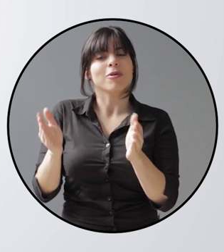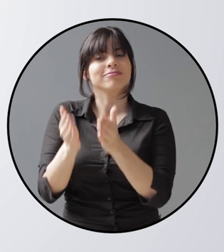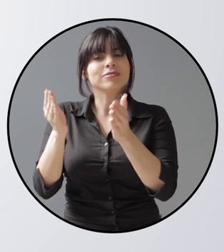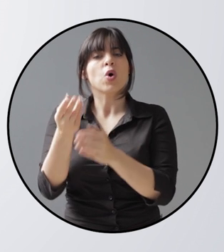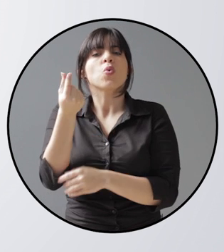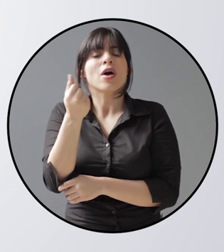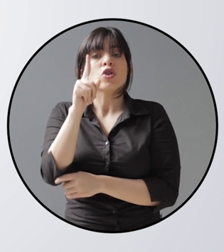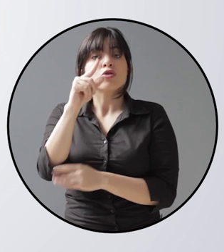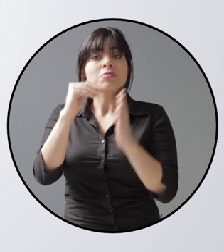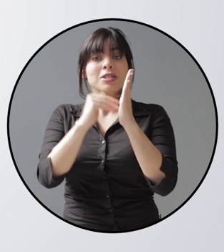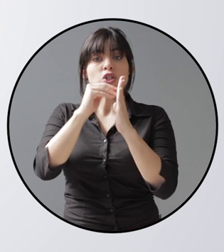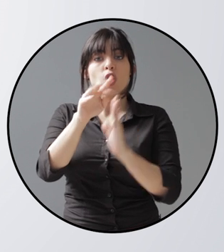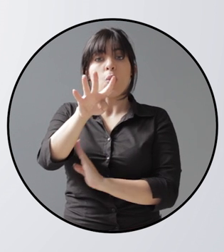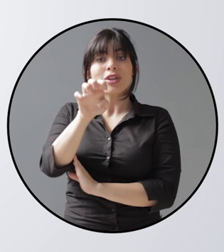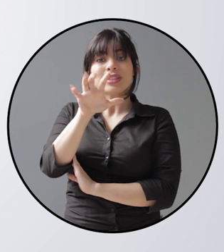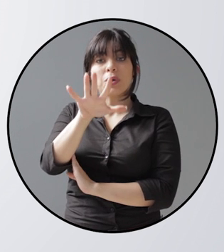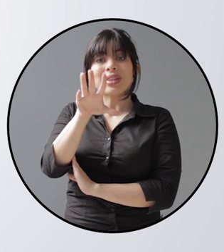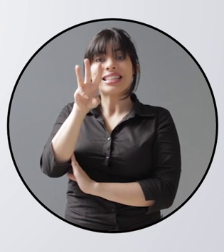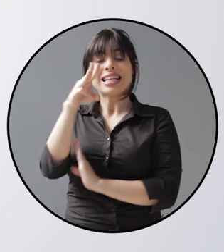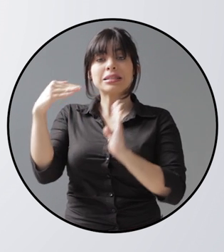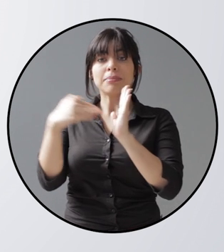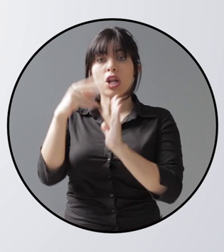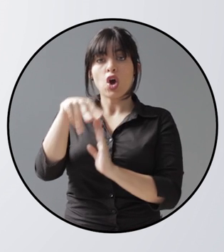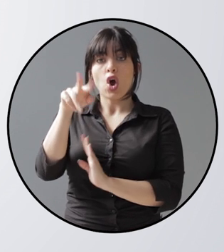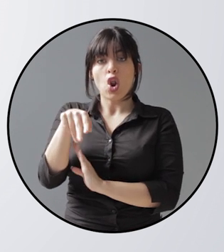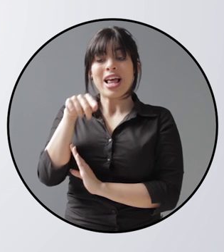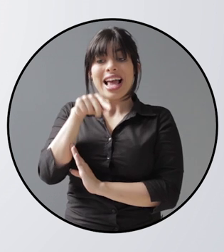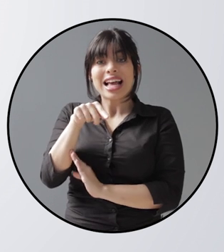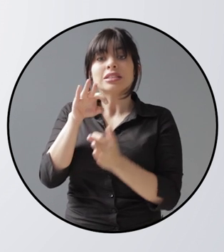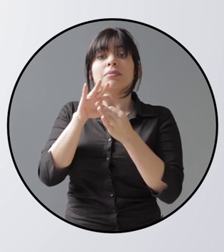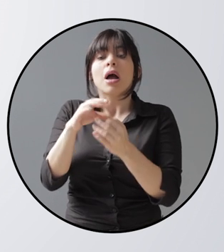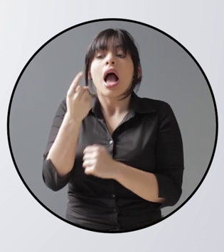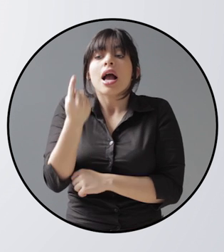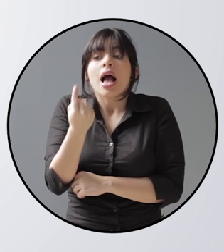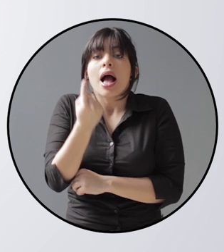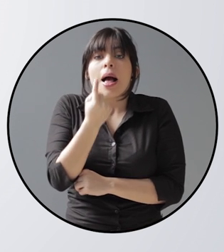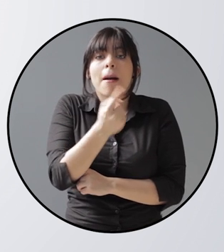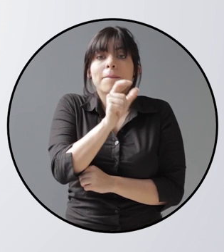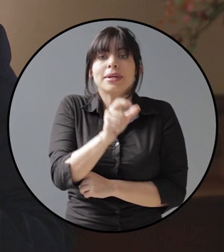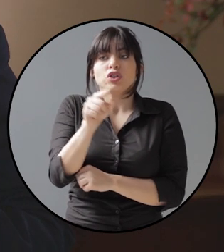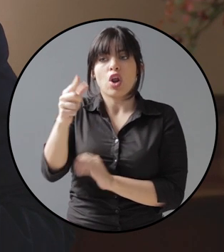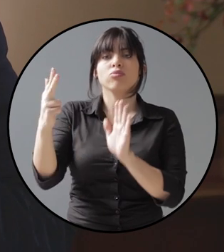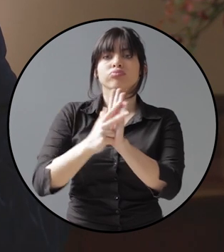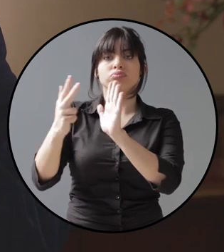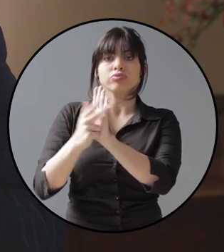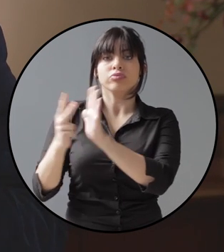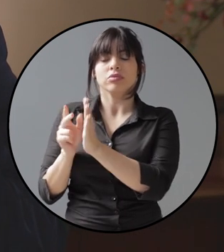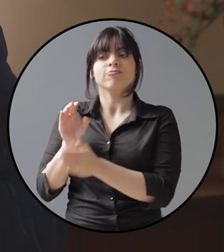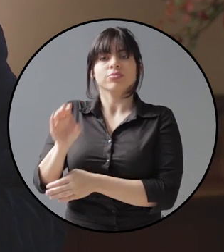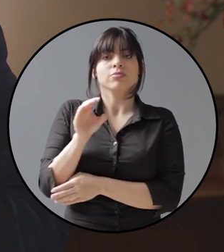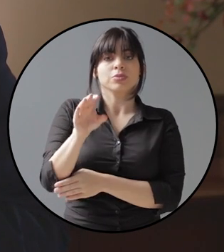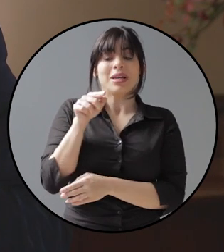de 1.456.000 colones por cada persona contratada en este programa. El